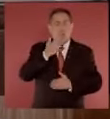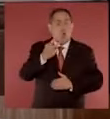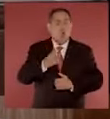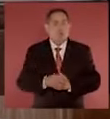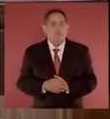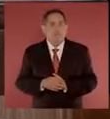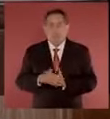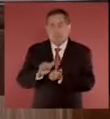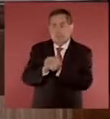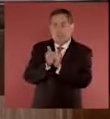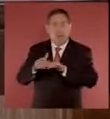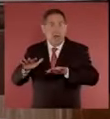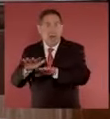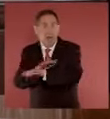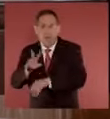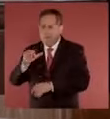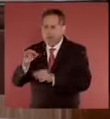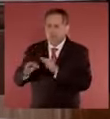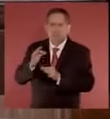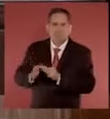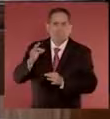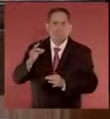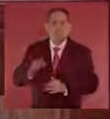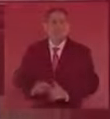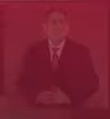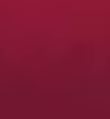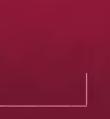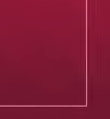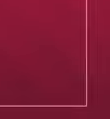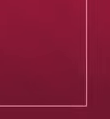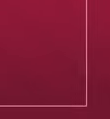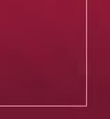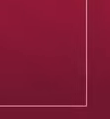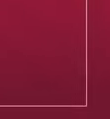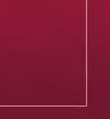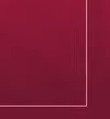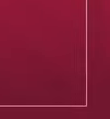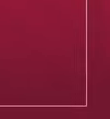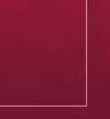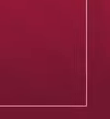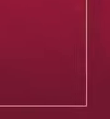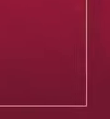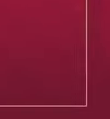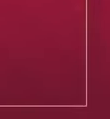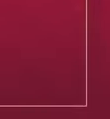progreso. La transformación va. Segundo informe. Gobierno de México. ¡Gracias!